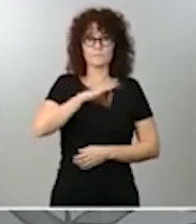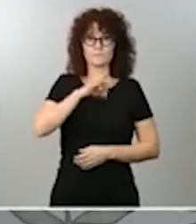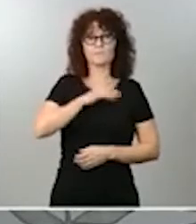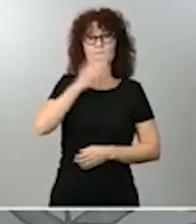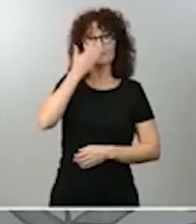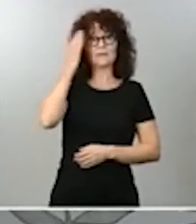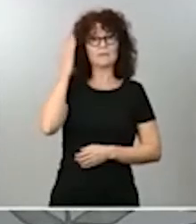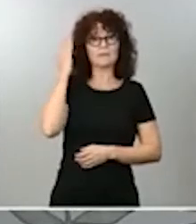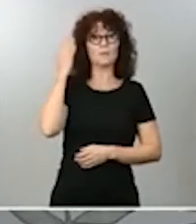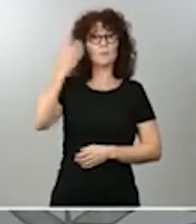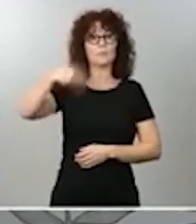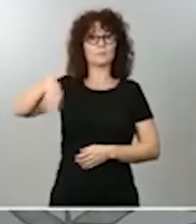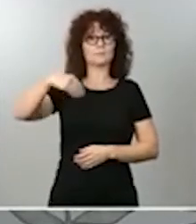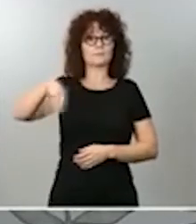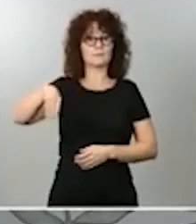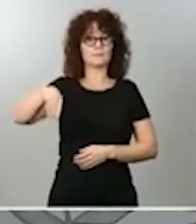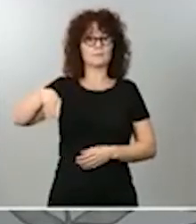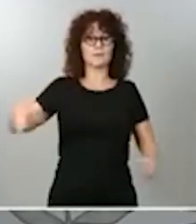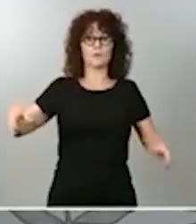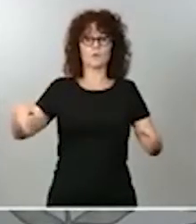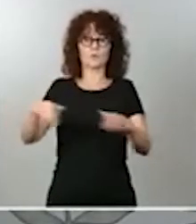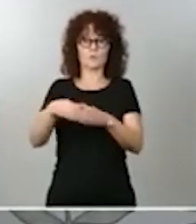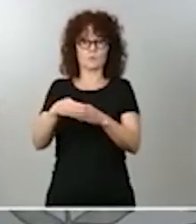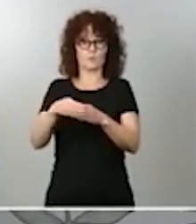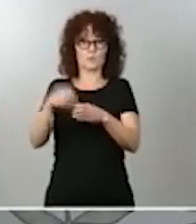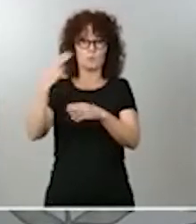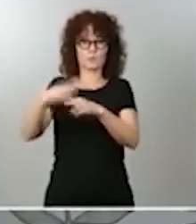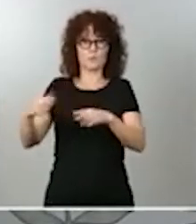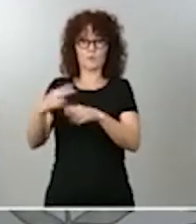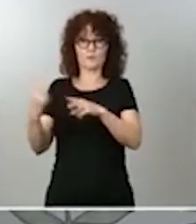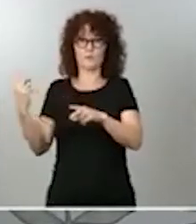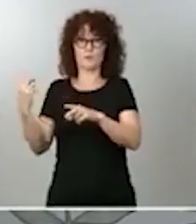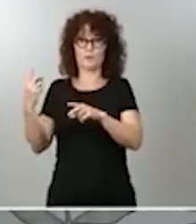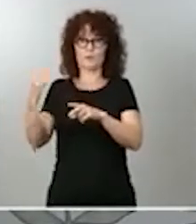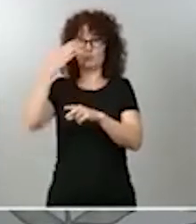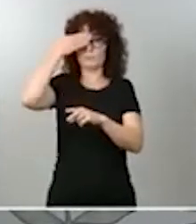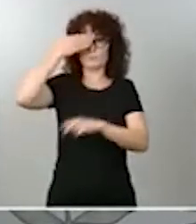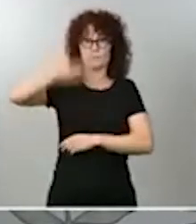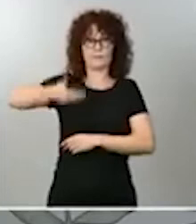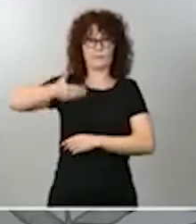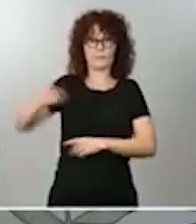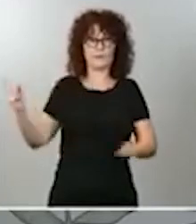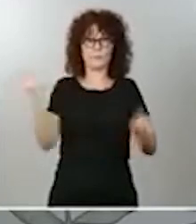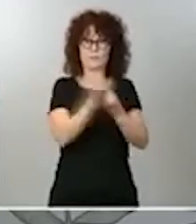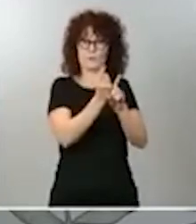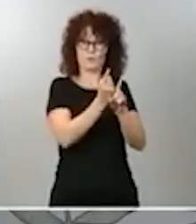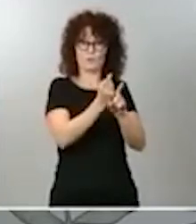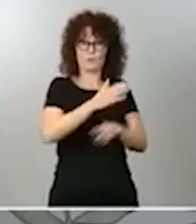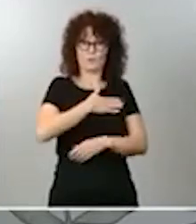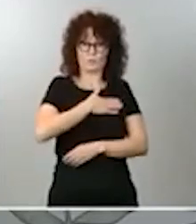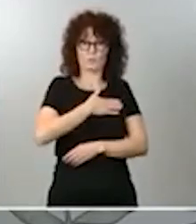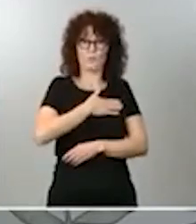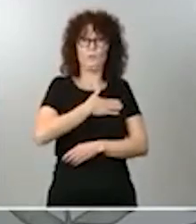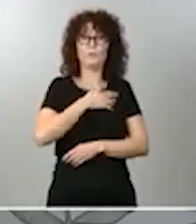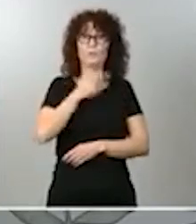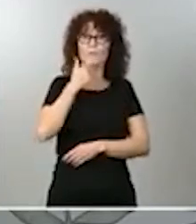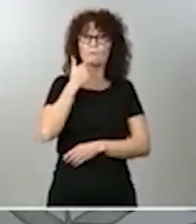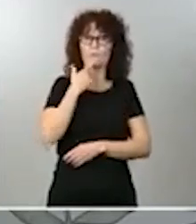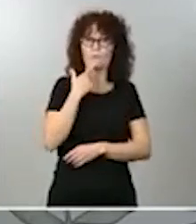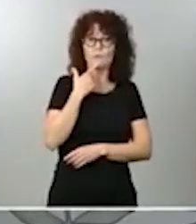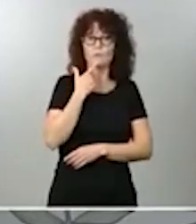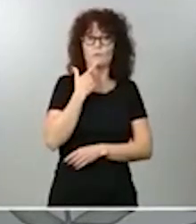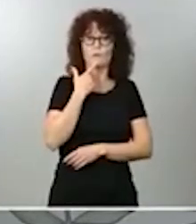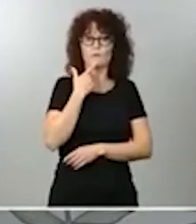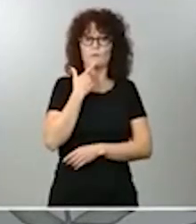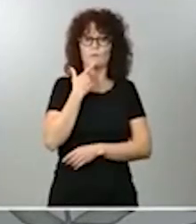grupo de la oposición, diga públicamente que se niega a cumplir con el mandato